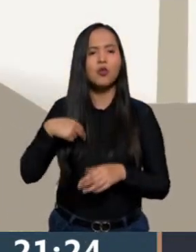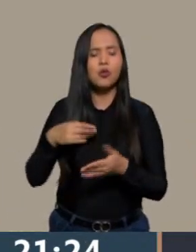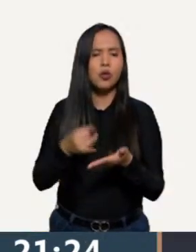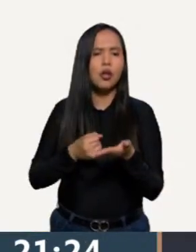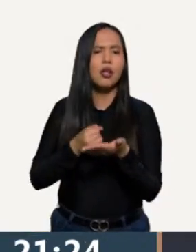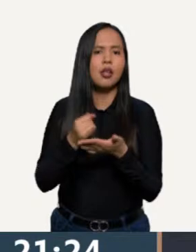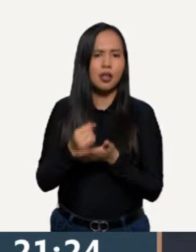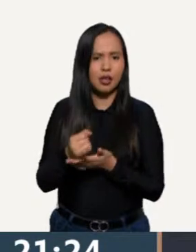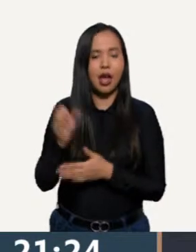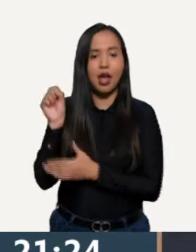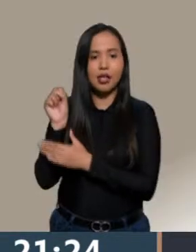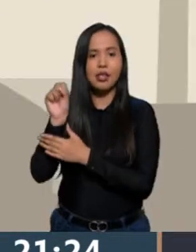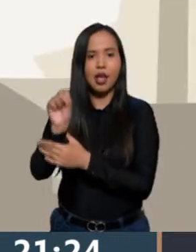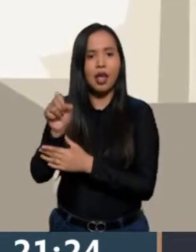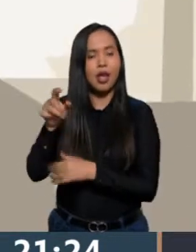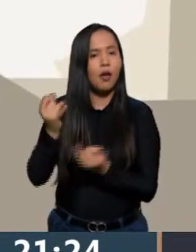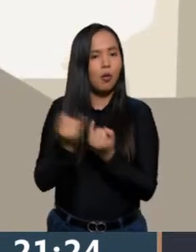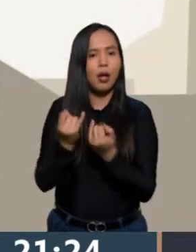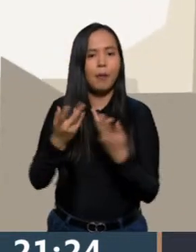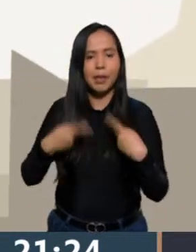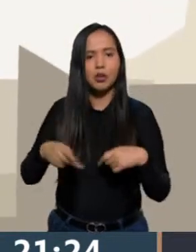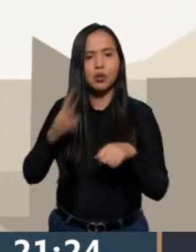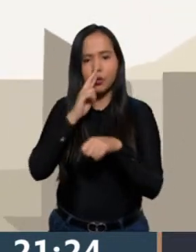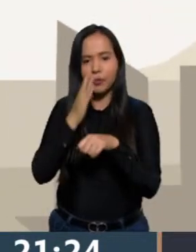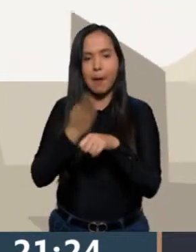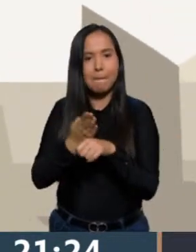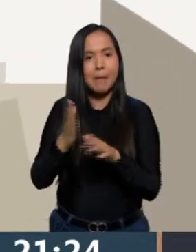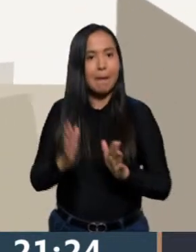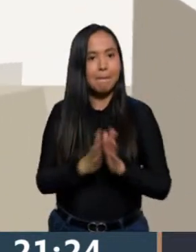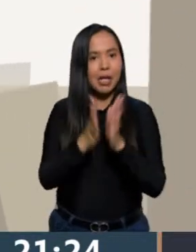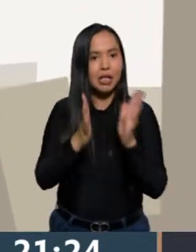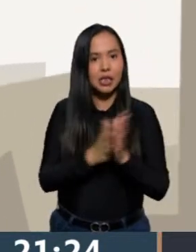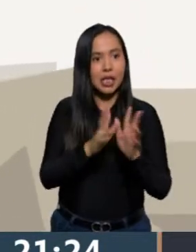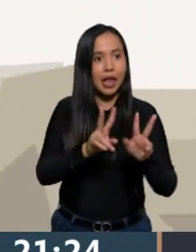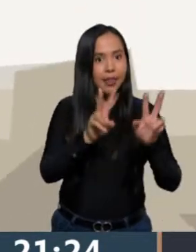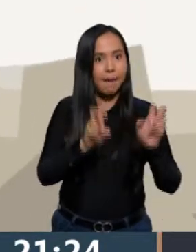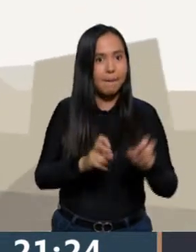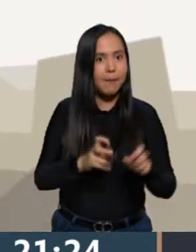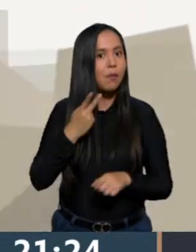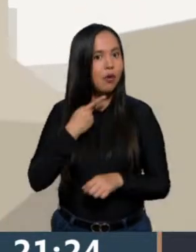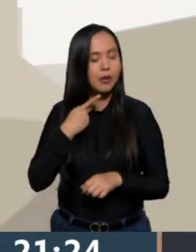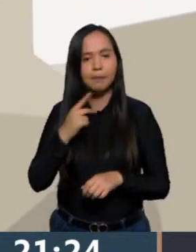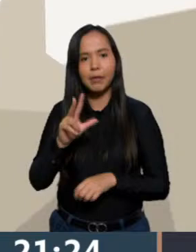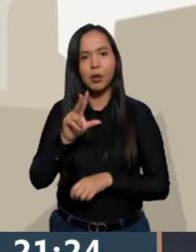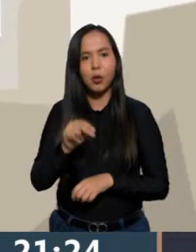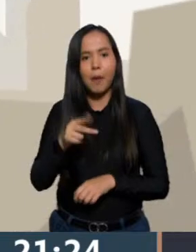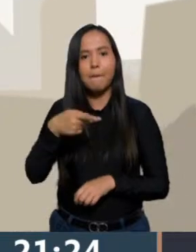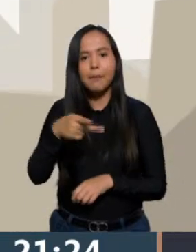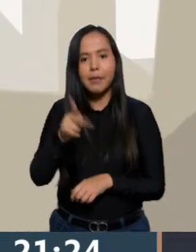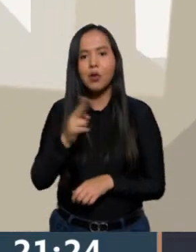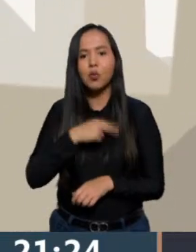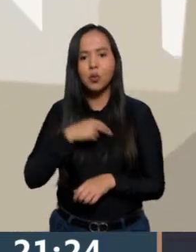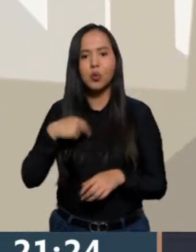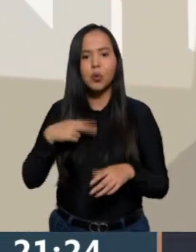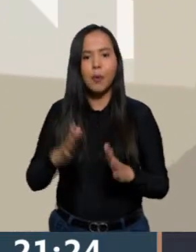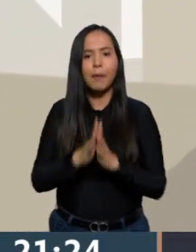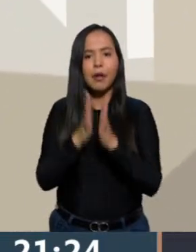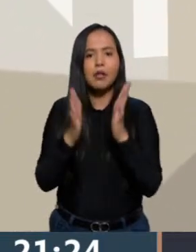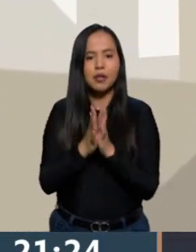de que el sindicato y sus dirigentes no iban a participar en actos de campaña, pero podíamos participar en